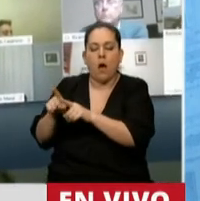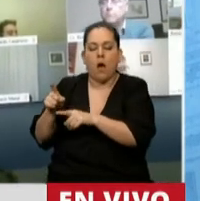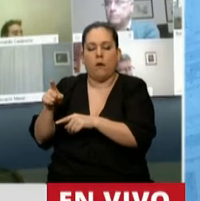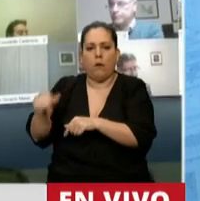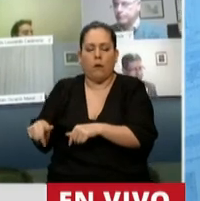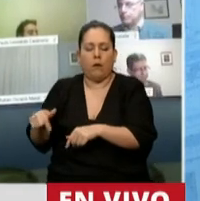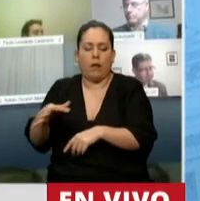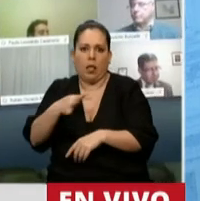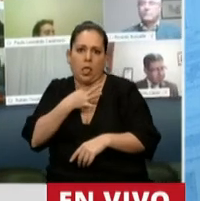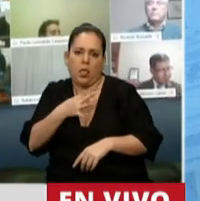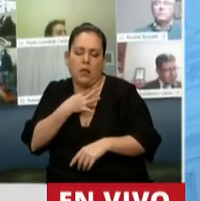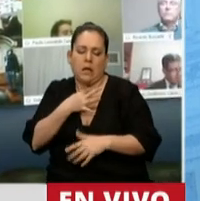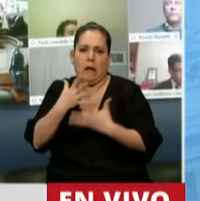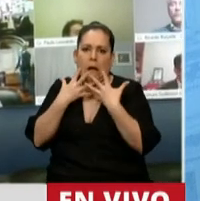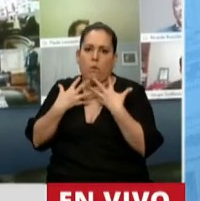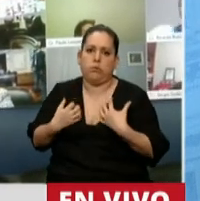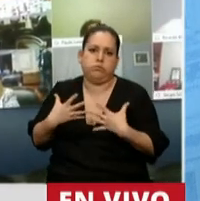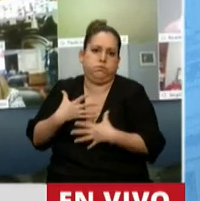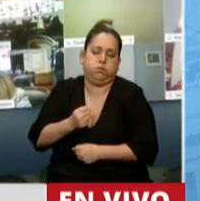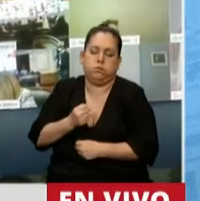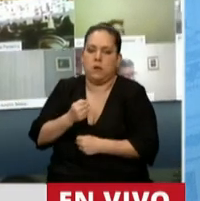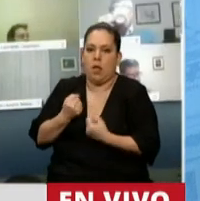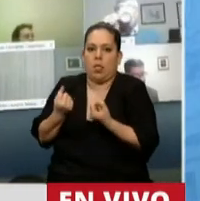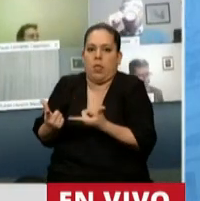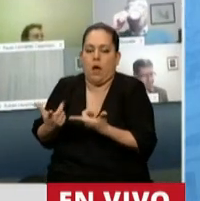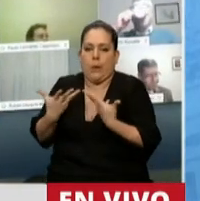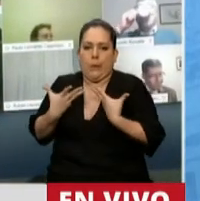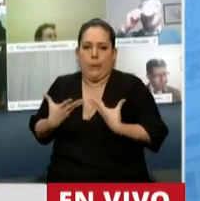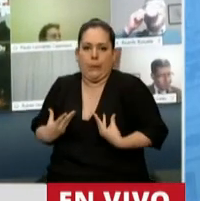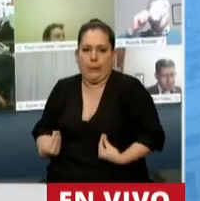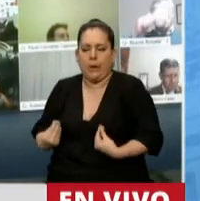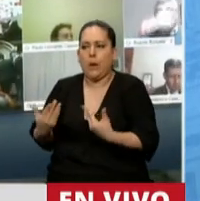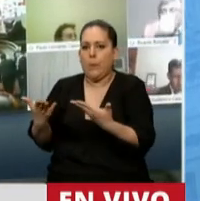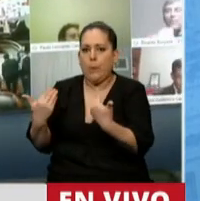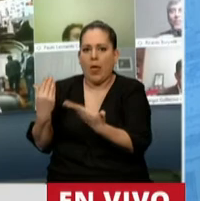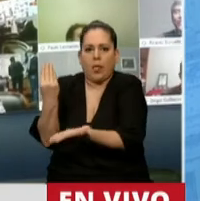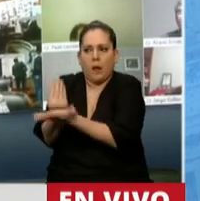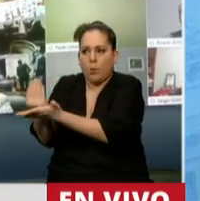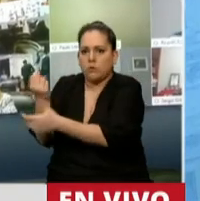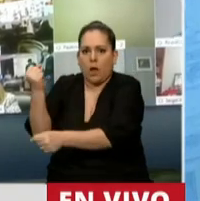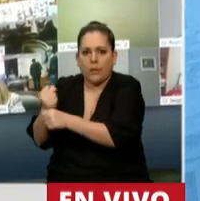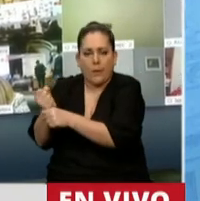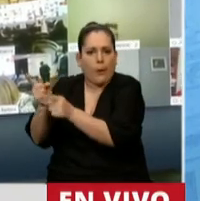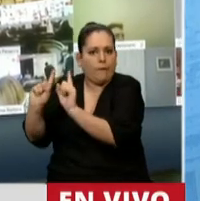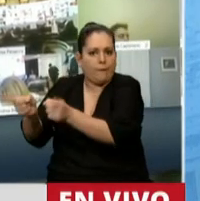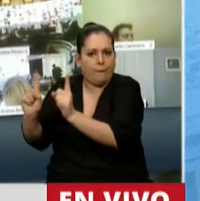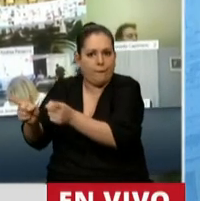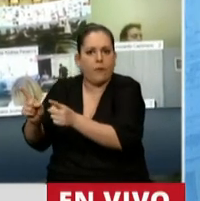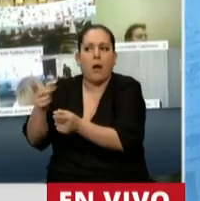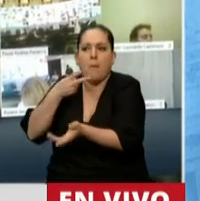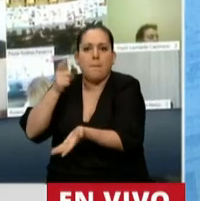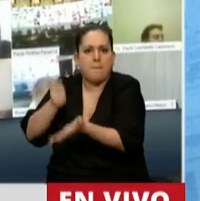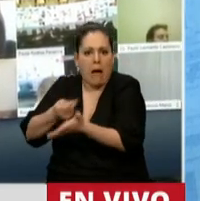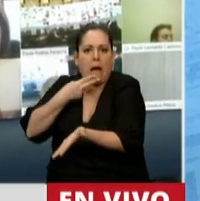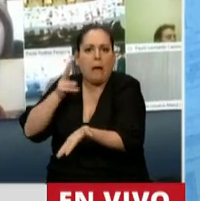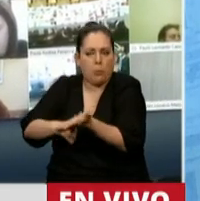y un agobio en la que se encuentran, les permite mantenerse en pie, mantener los puestos de trabajo y seguir contribuyendo, como lo vienen